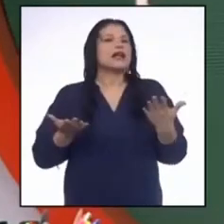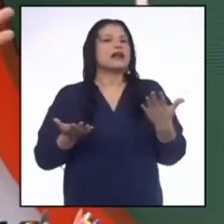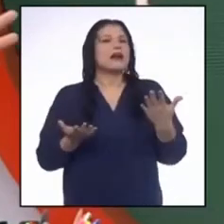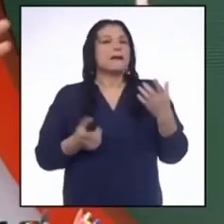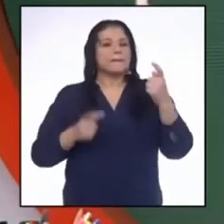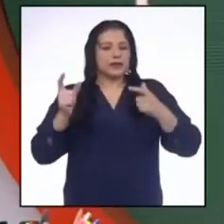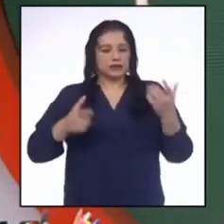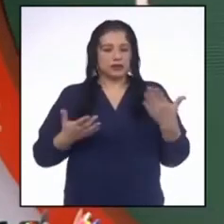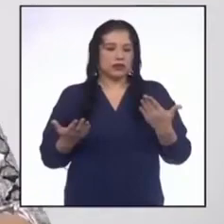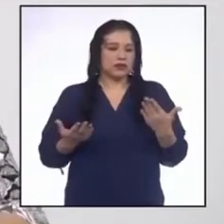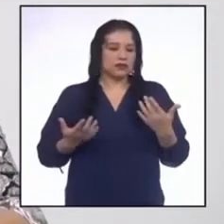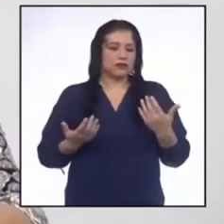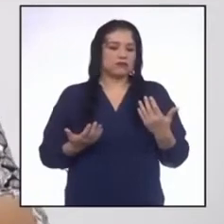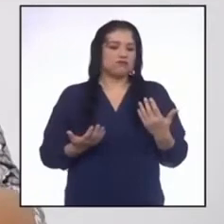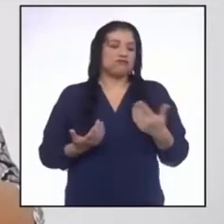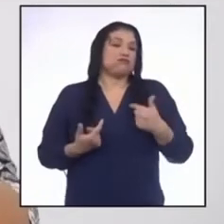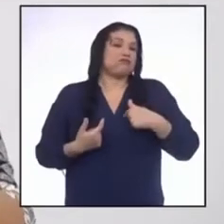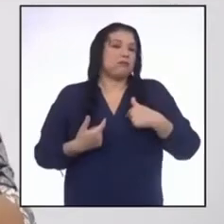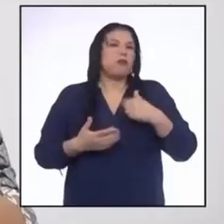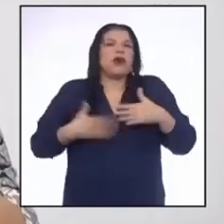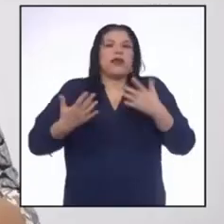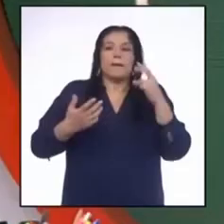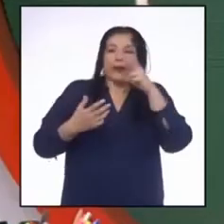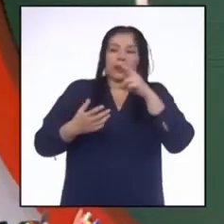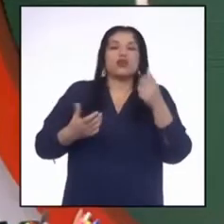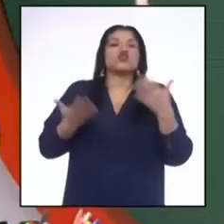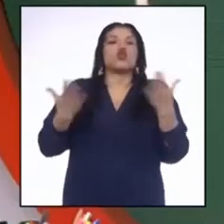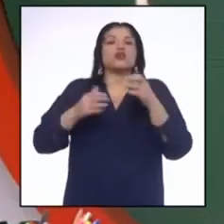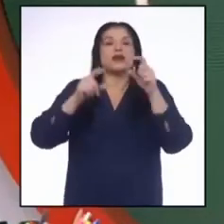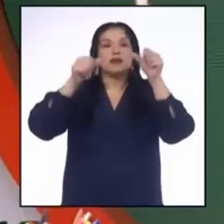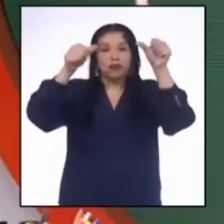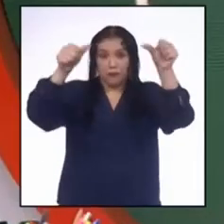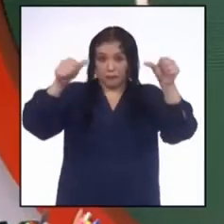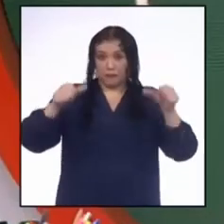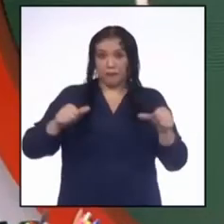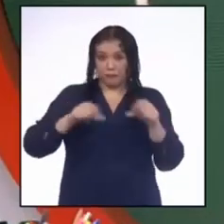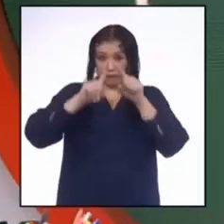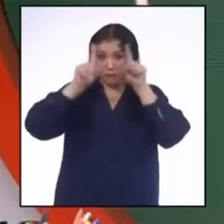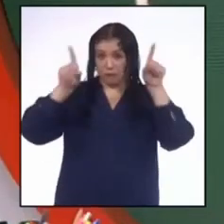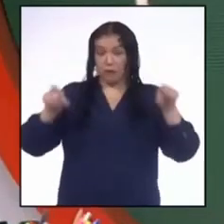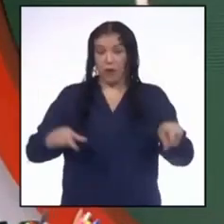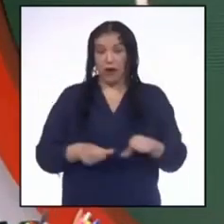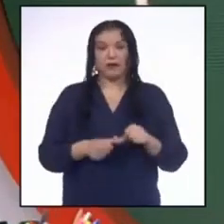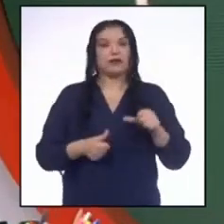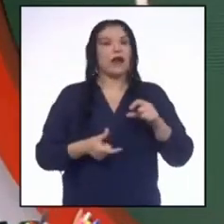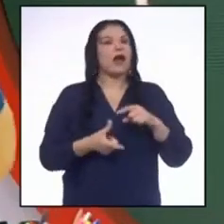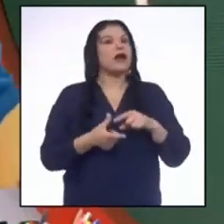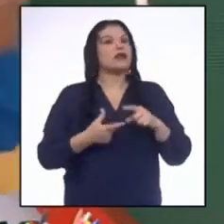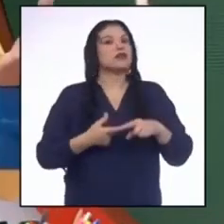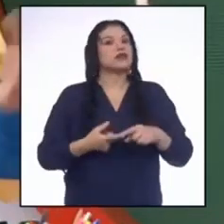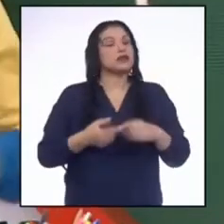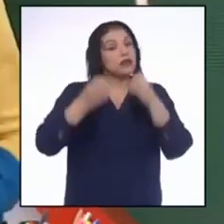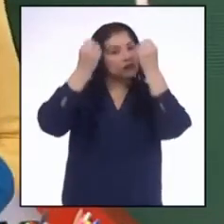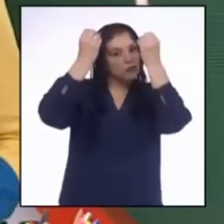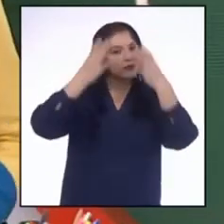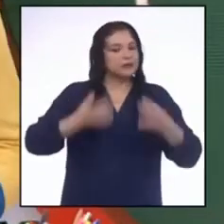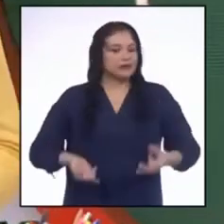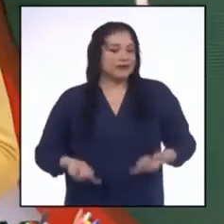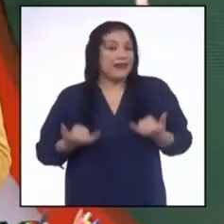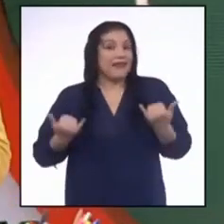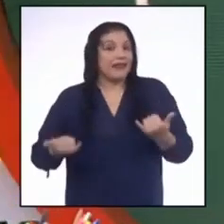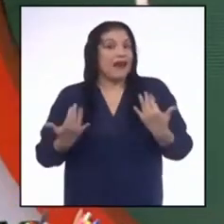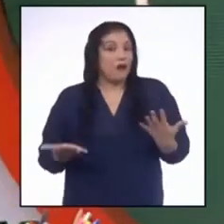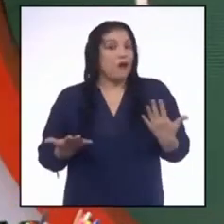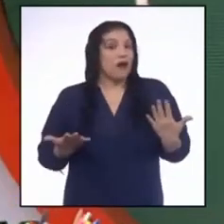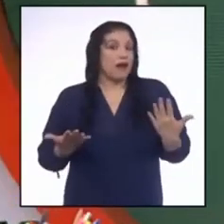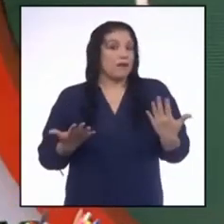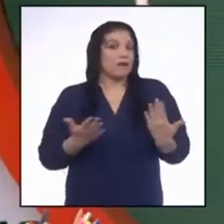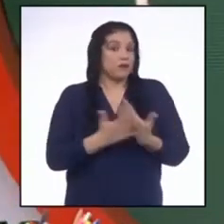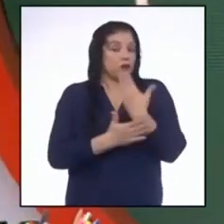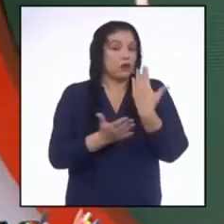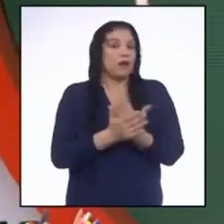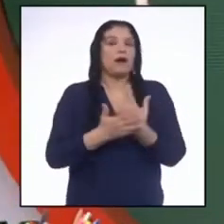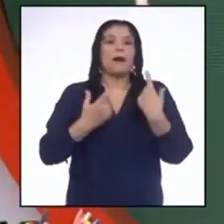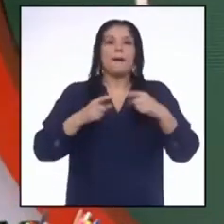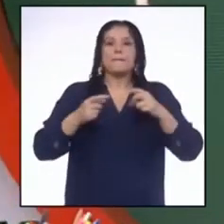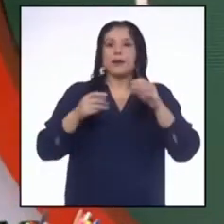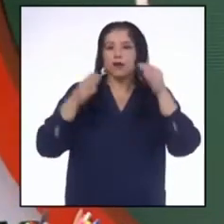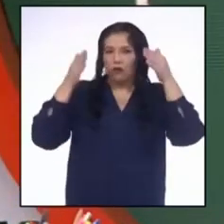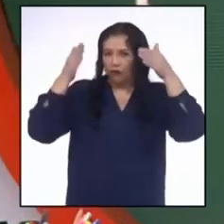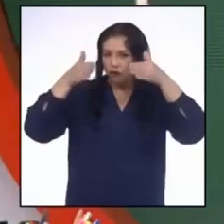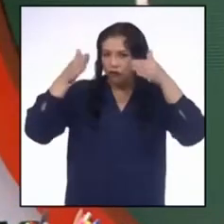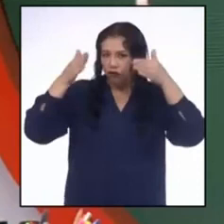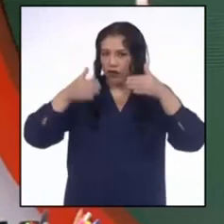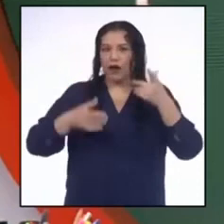pasen por donde estén expuestos. Así es. Entonces, la información debe ser actual, por supuesto, pero referida